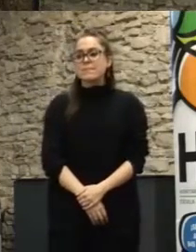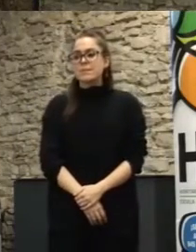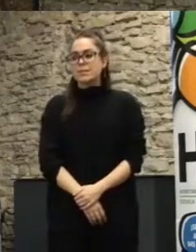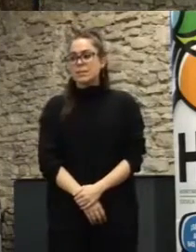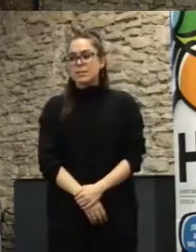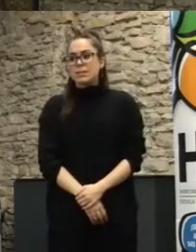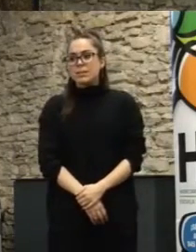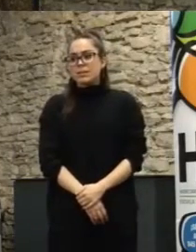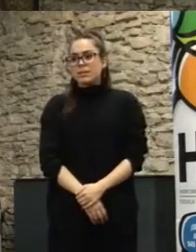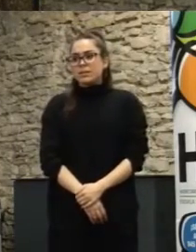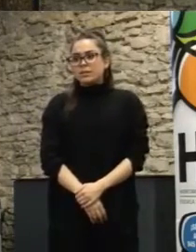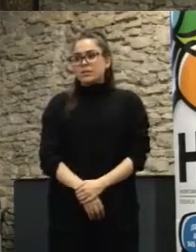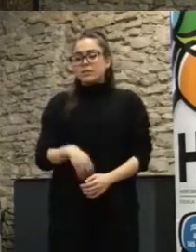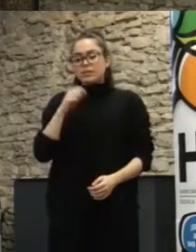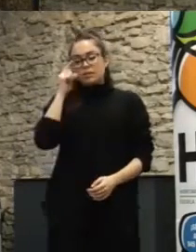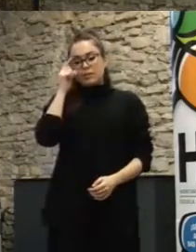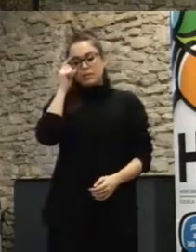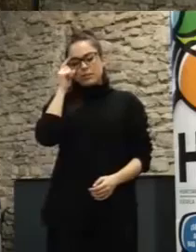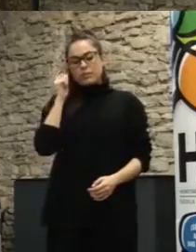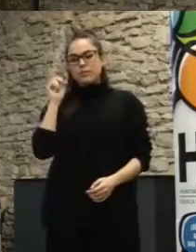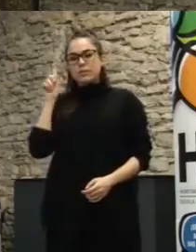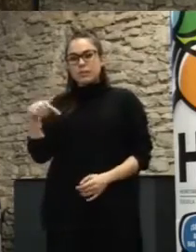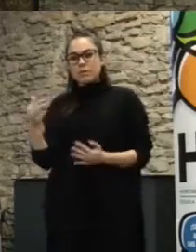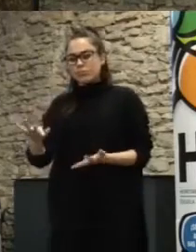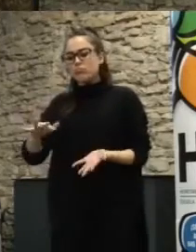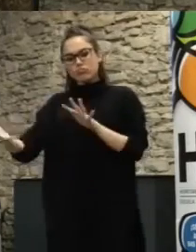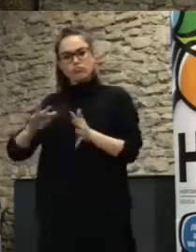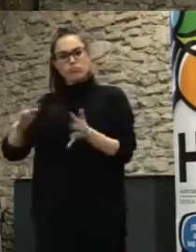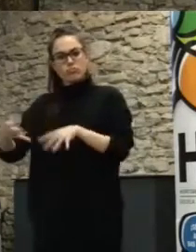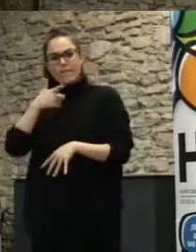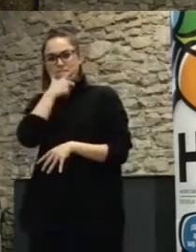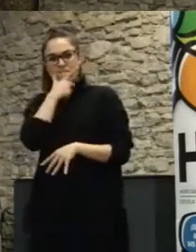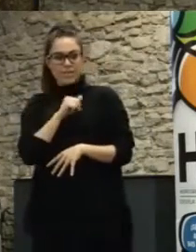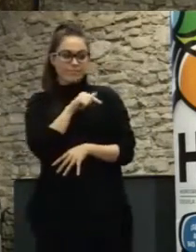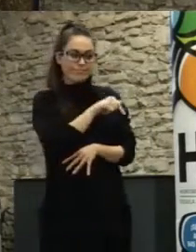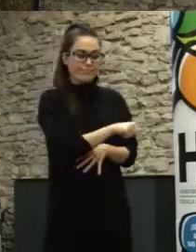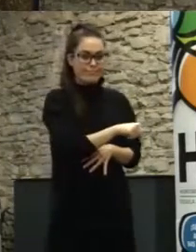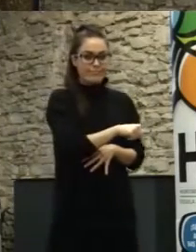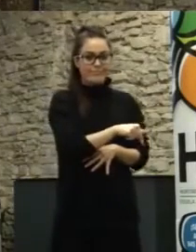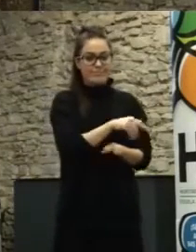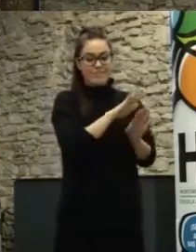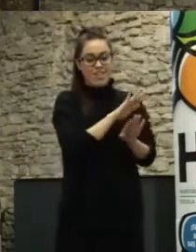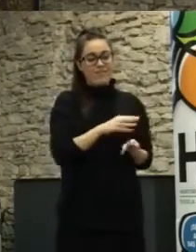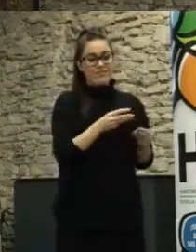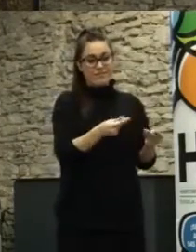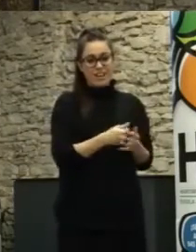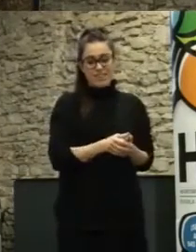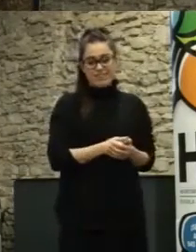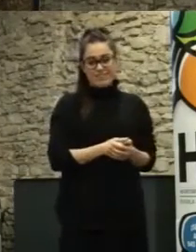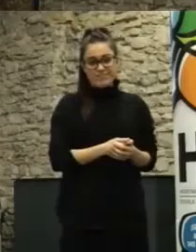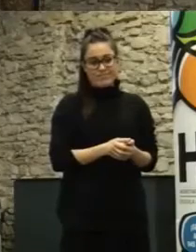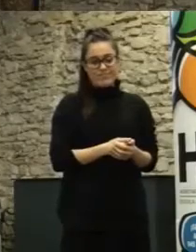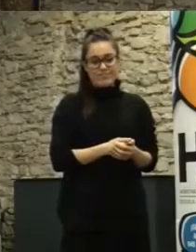y de la misma manera en un caso son muy aplicables y en el otro pues digamos como es al final una organización